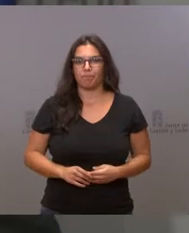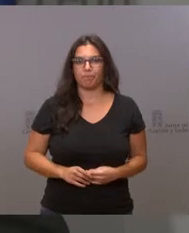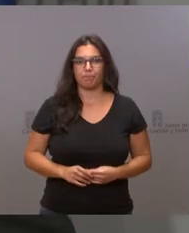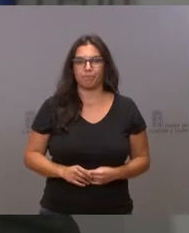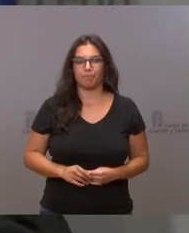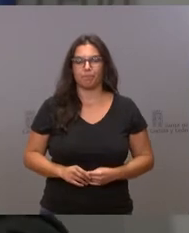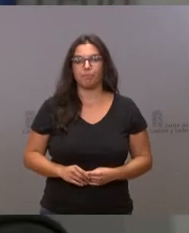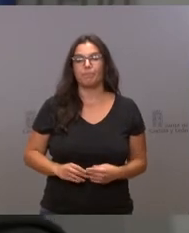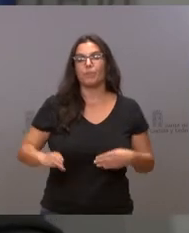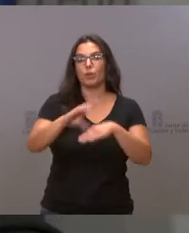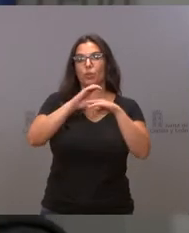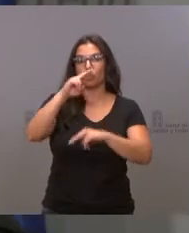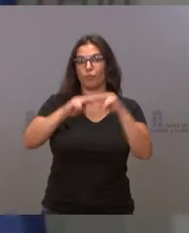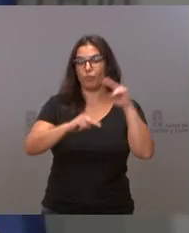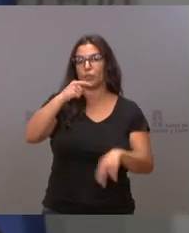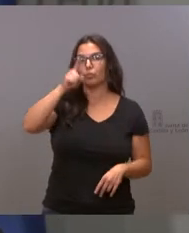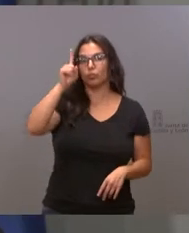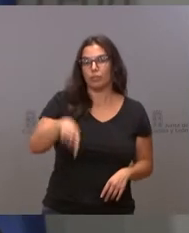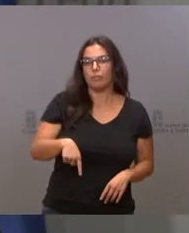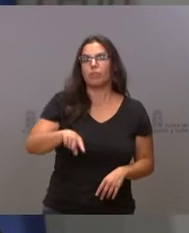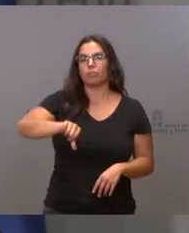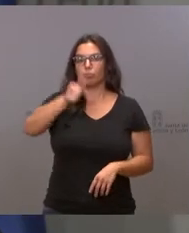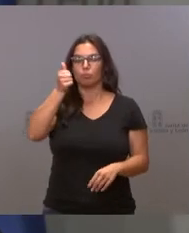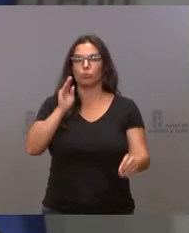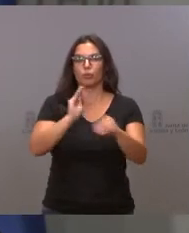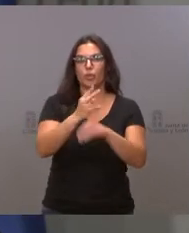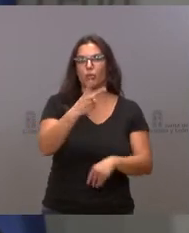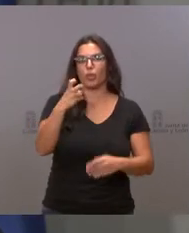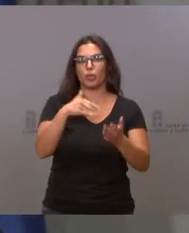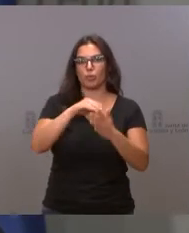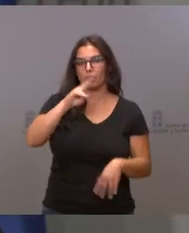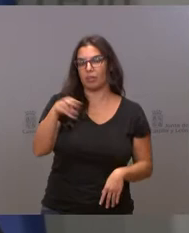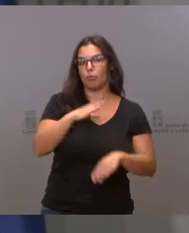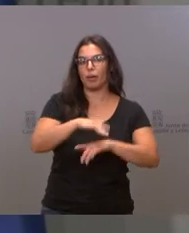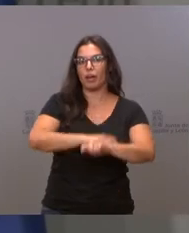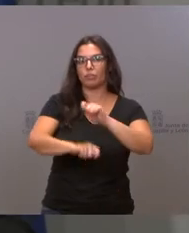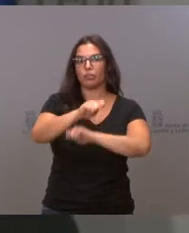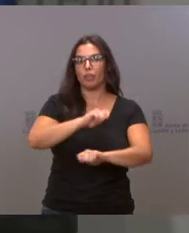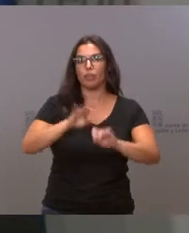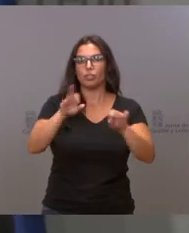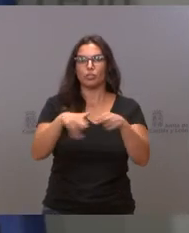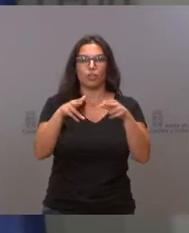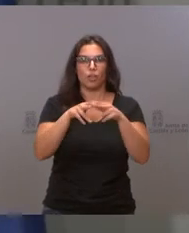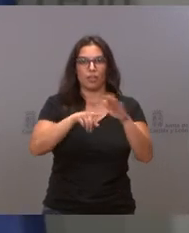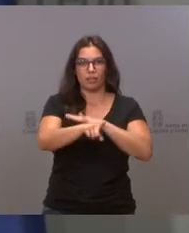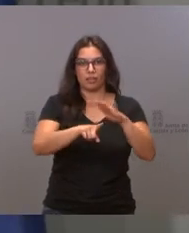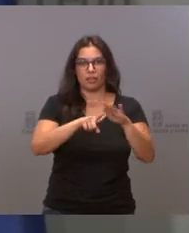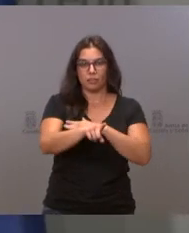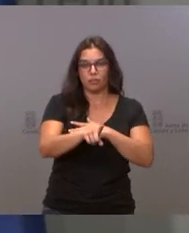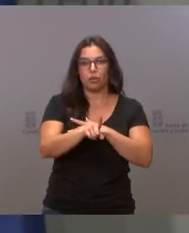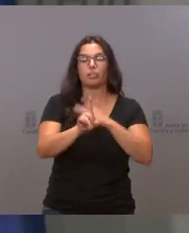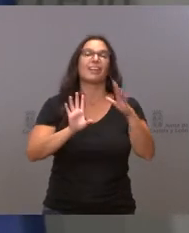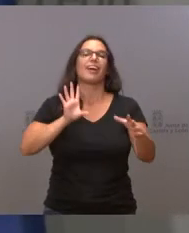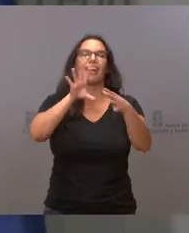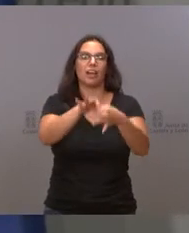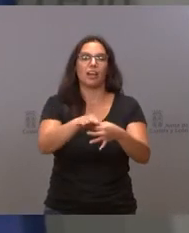La Consejería de Fomento también aprueba una subvención de 200.000 euros para la Asociación de Sociedades Gestoras de Enclaves Logísticos,